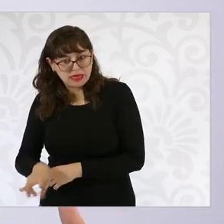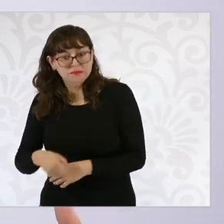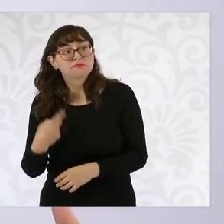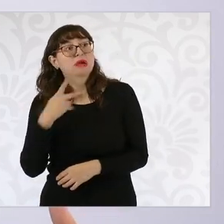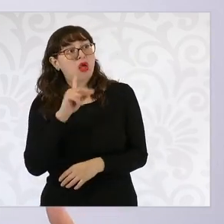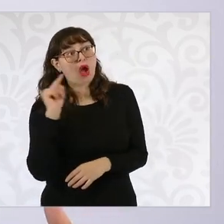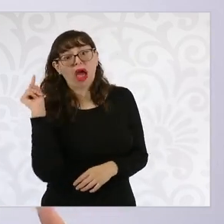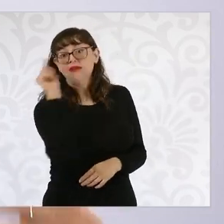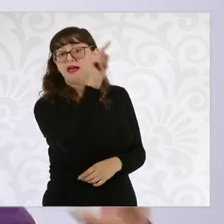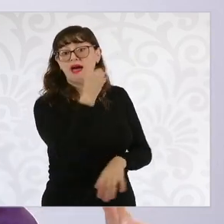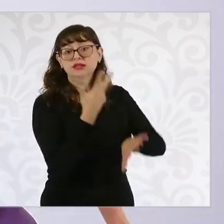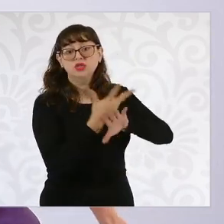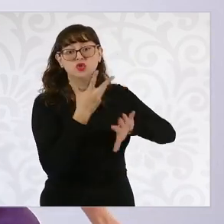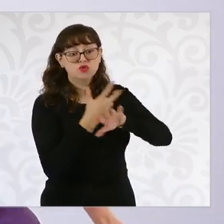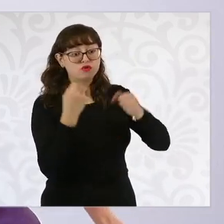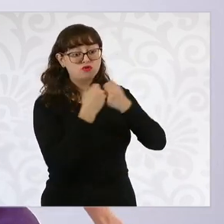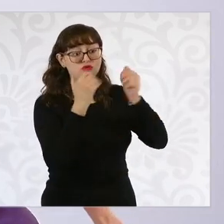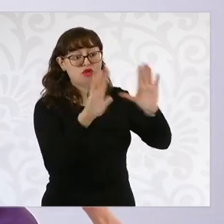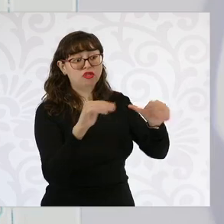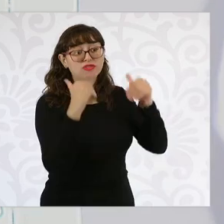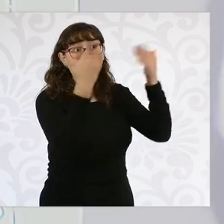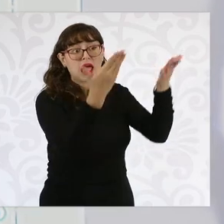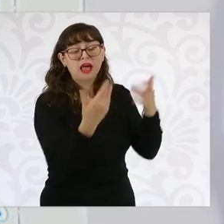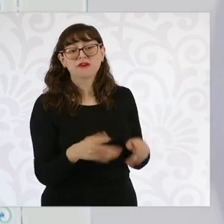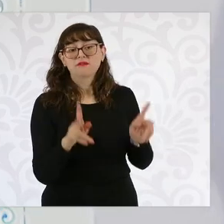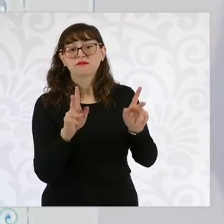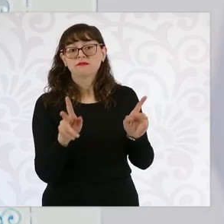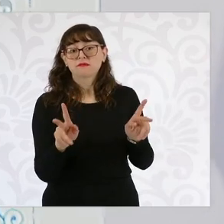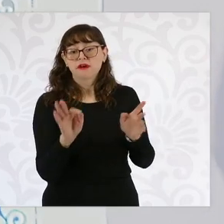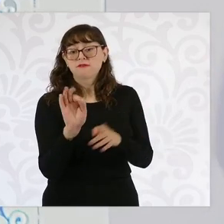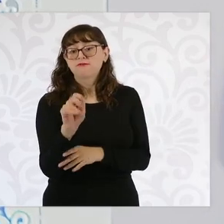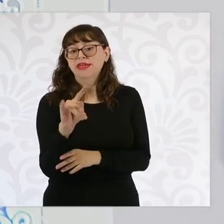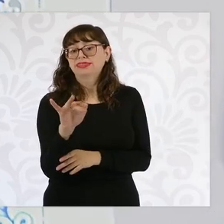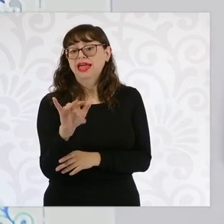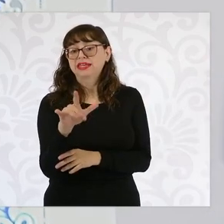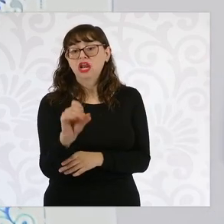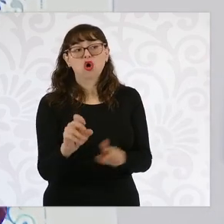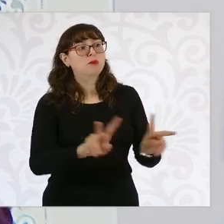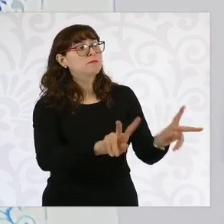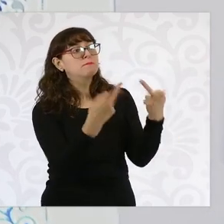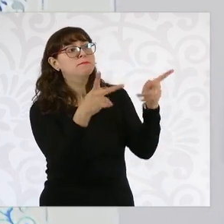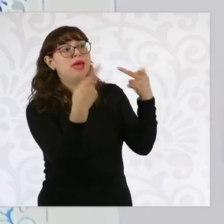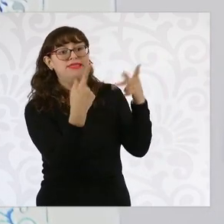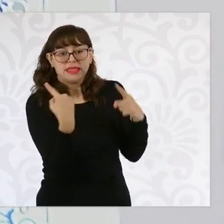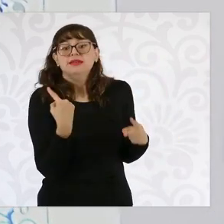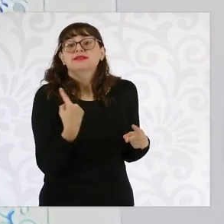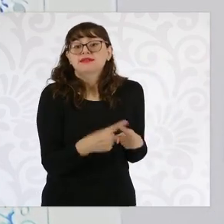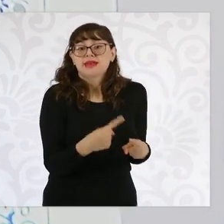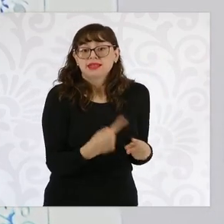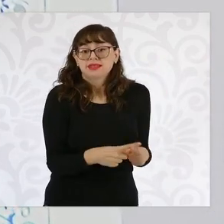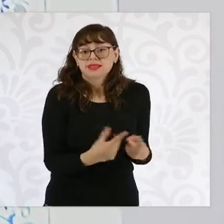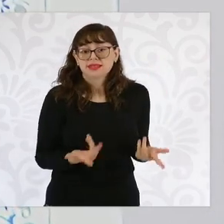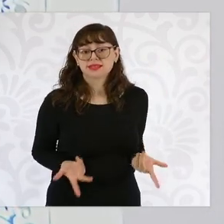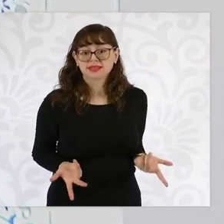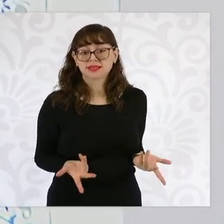la frontera? ¿Cómo se vende el fentanilo en los Estados Unidos? ¿Qué pasa cuando